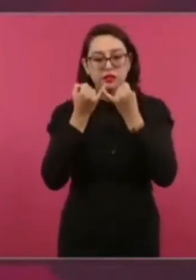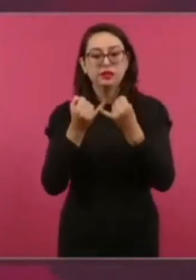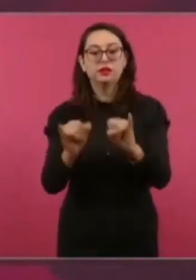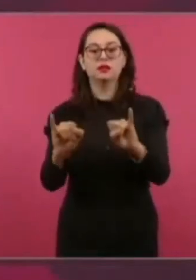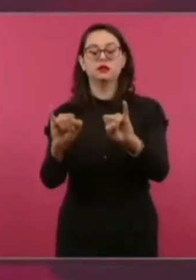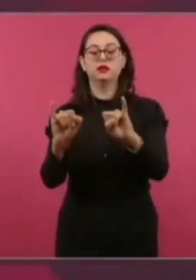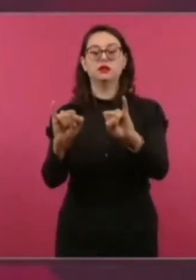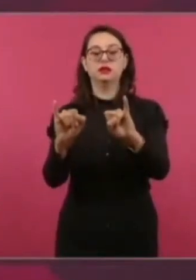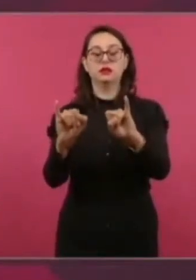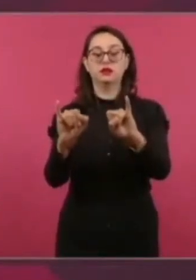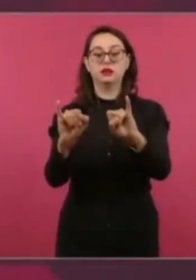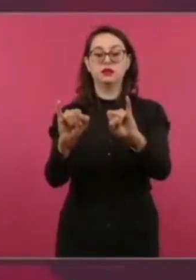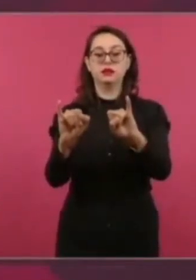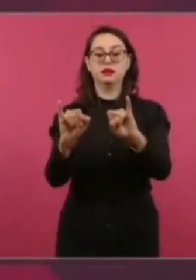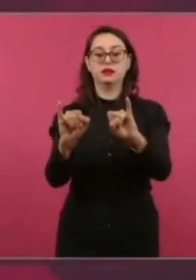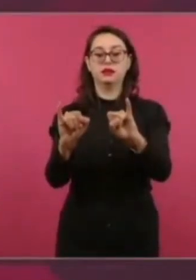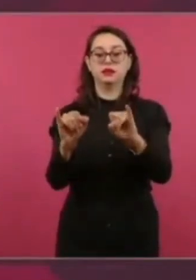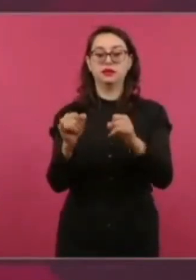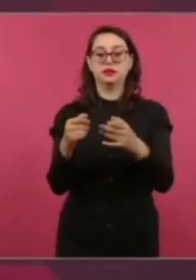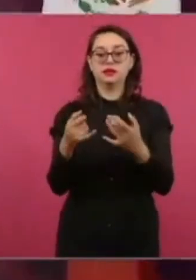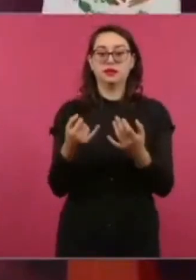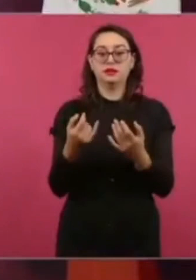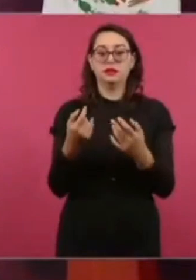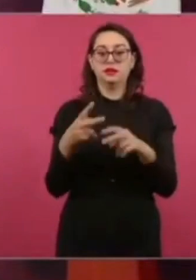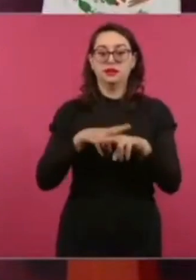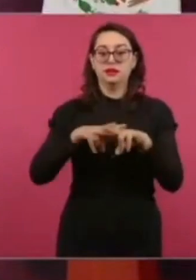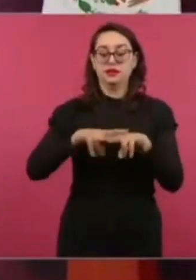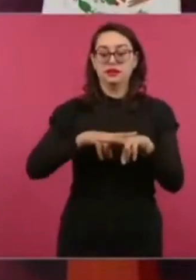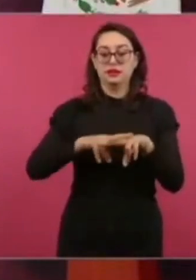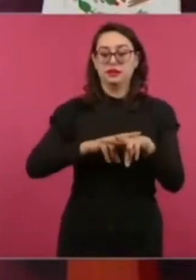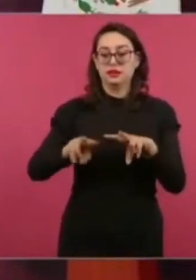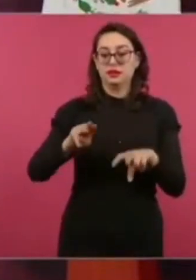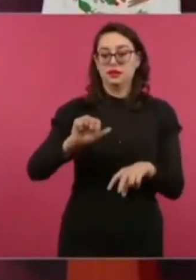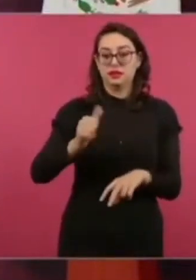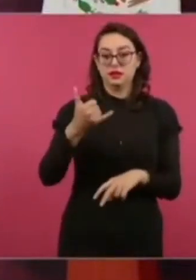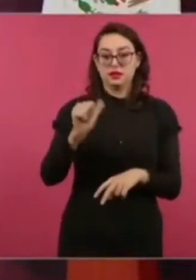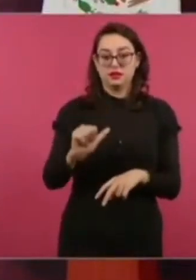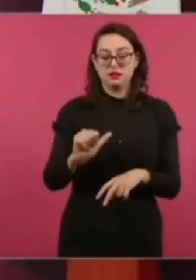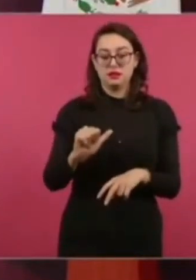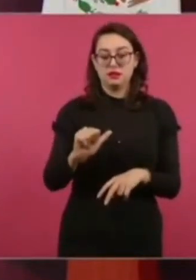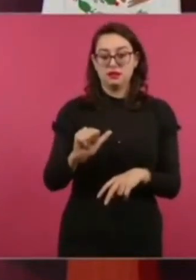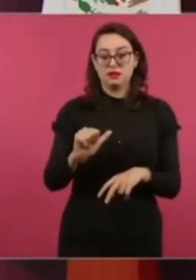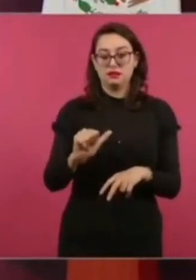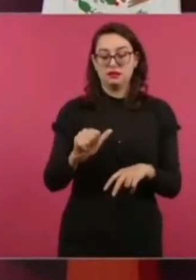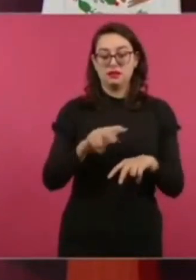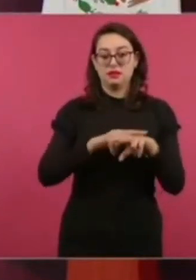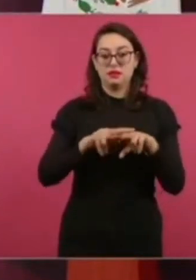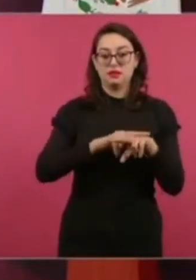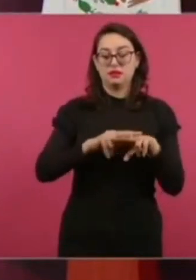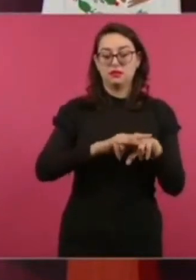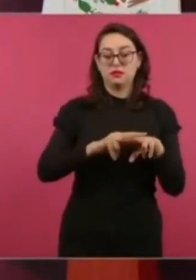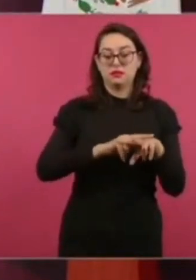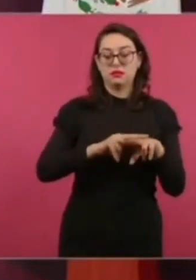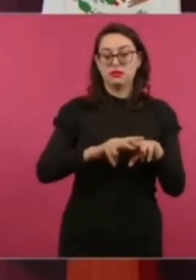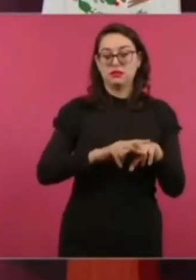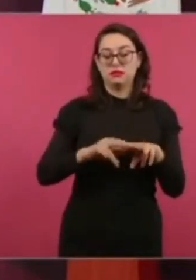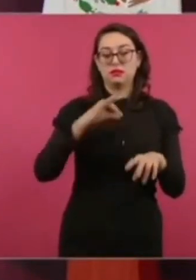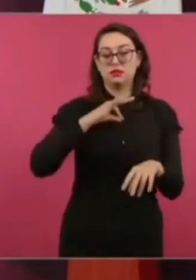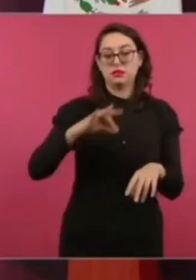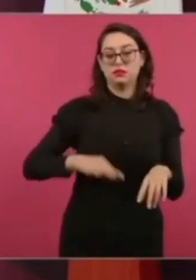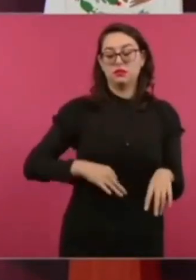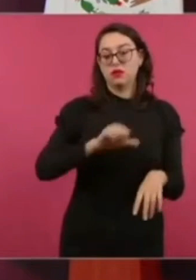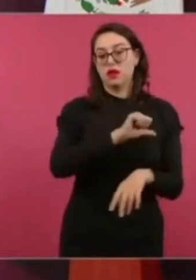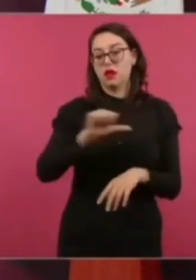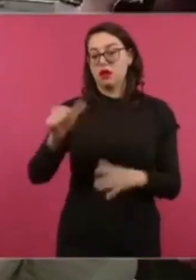etapa del tren de Toluca a la Ciudad de México. Y por la